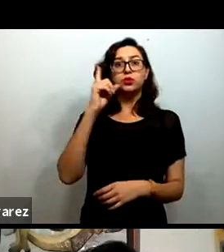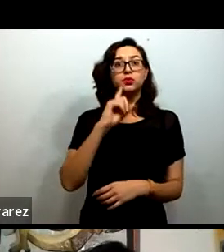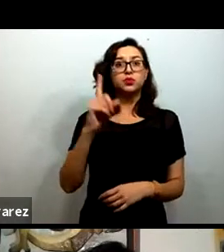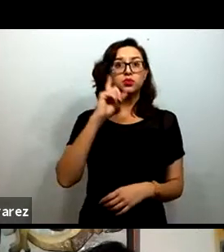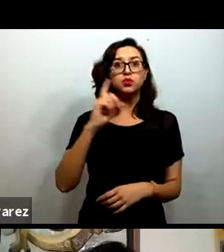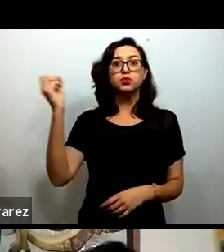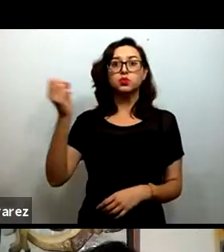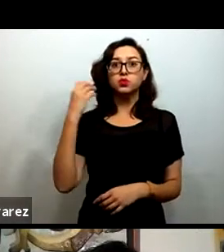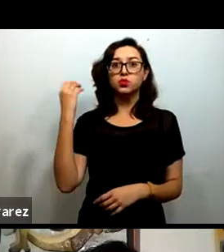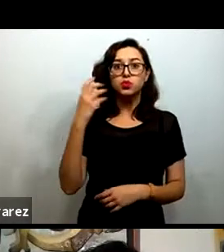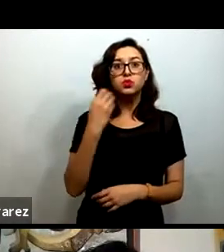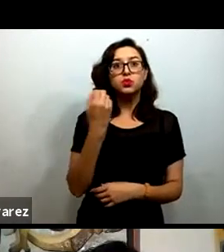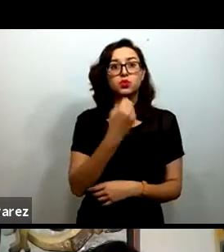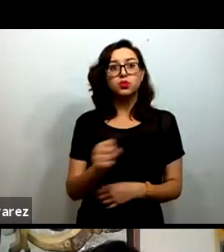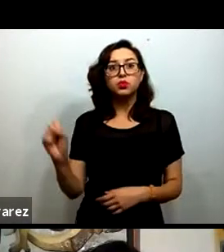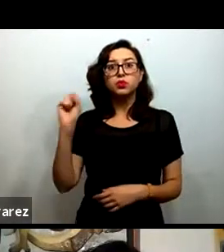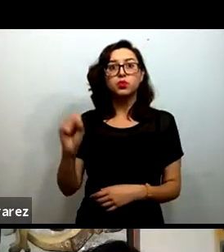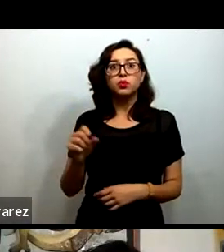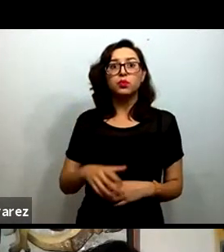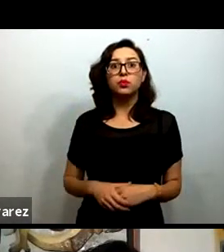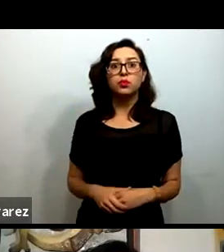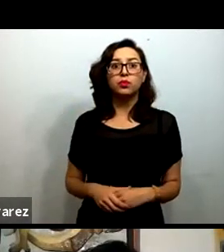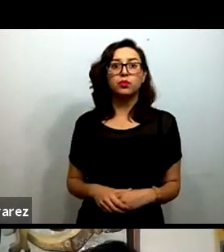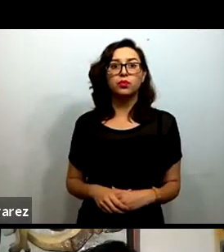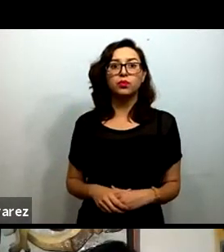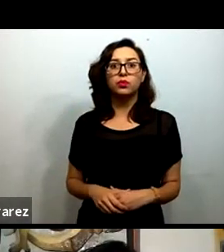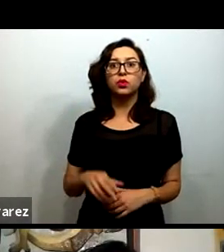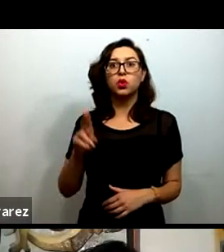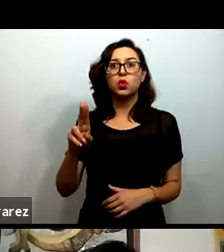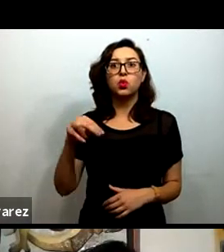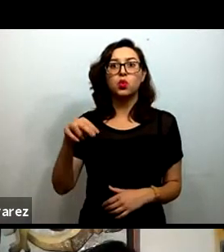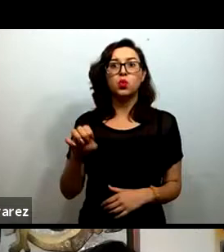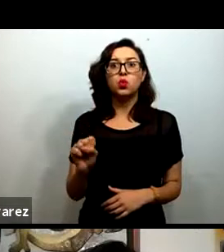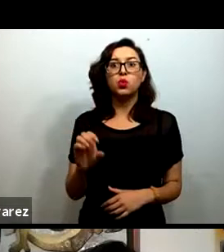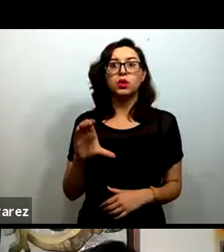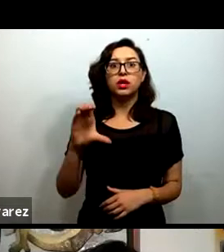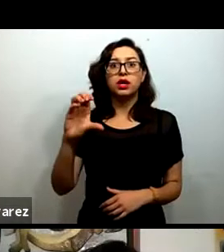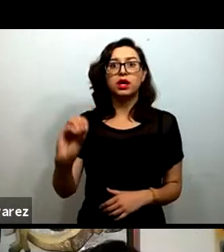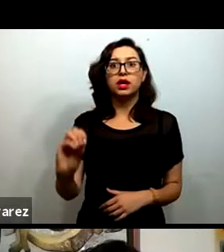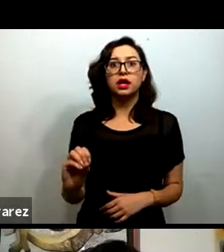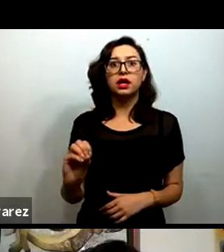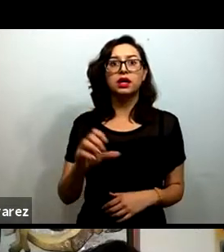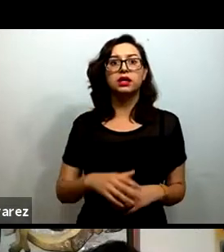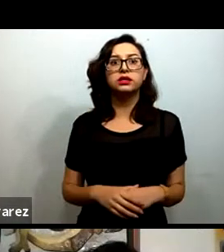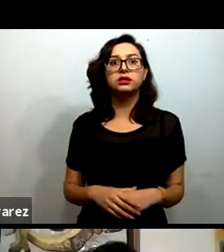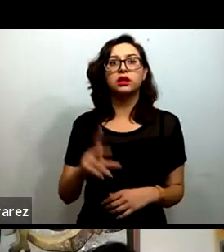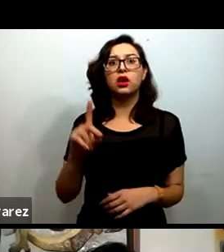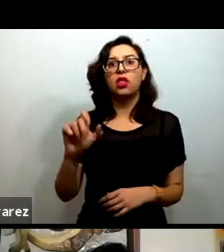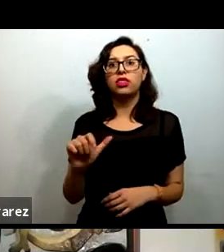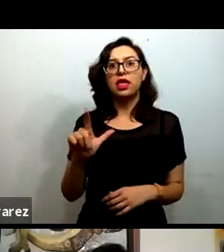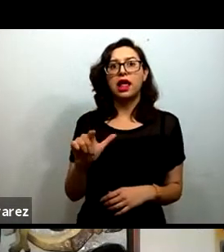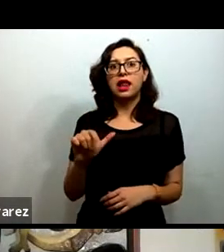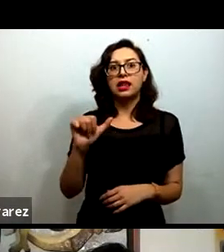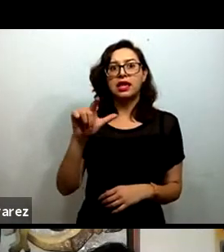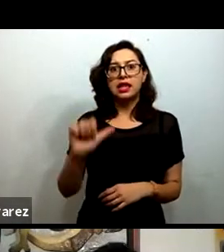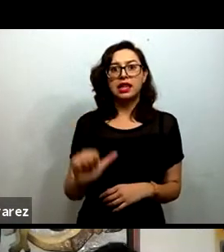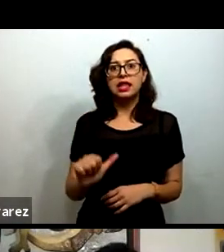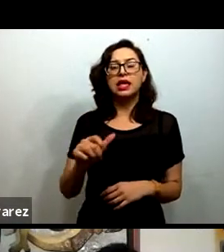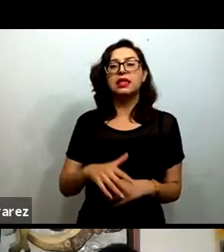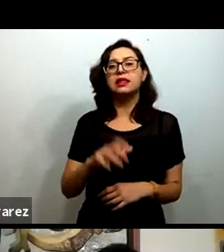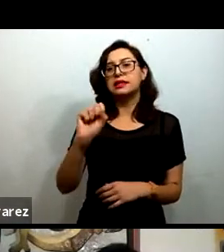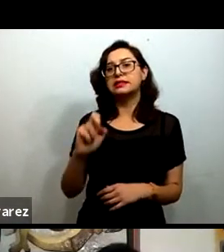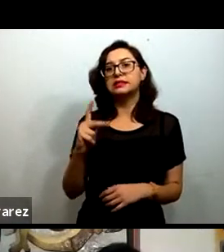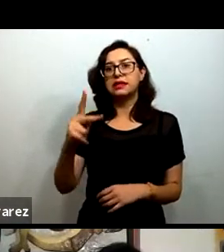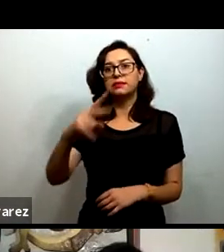Marigin de la NIT-Sergart de UNESCO, Ilia Dalila López-Salmorán de la CEP del Estado de Nayarit,